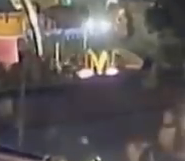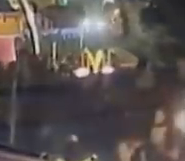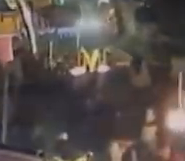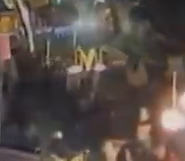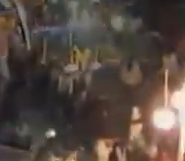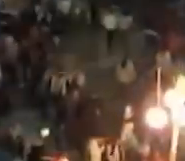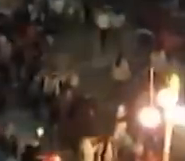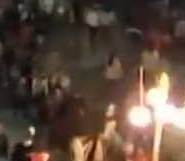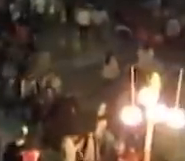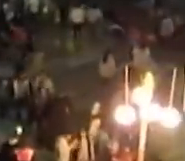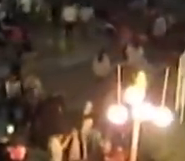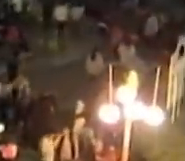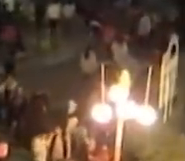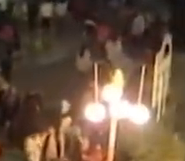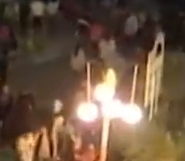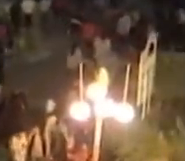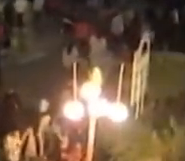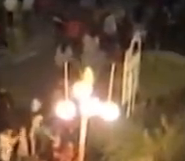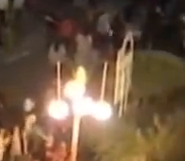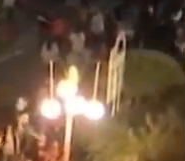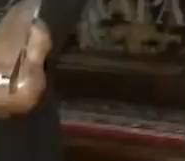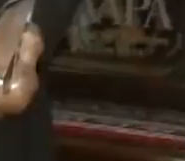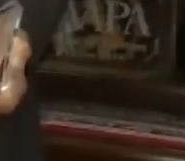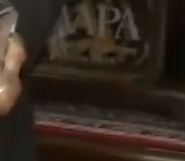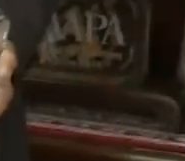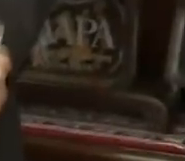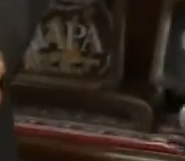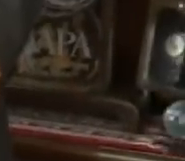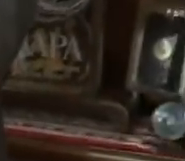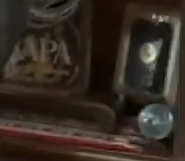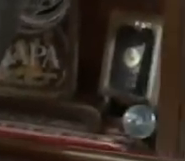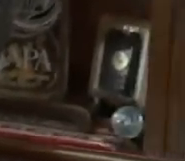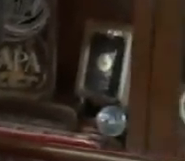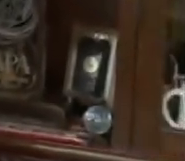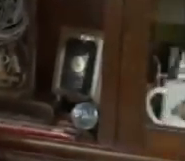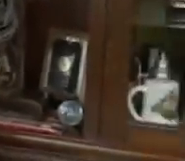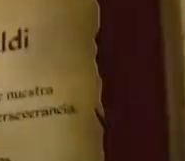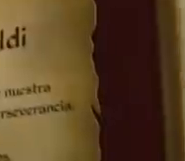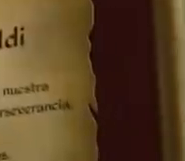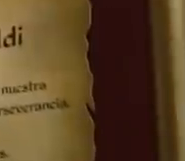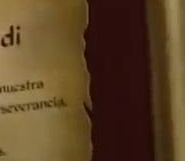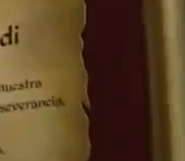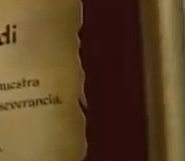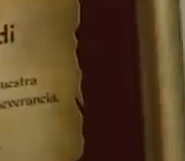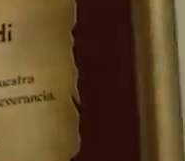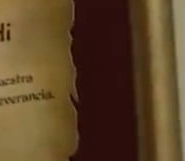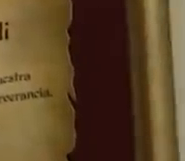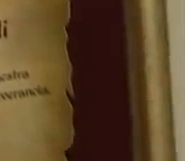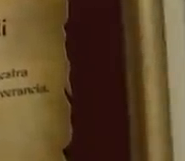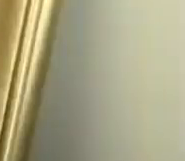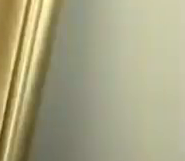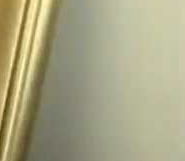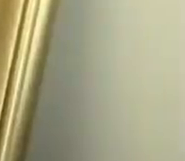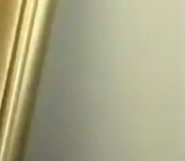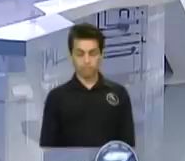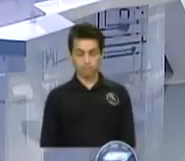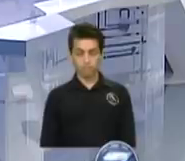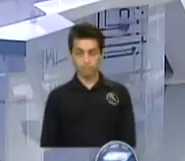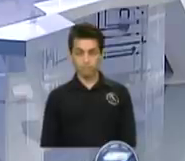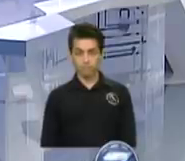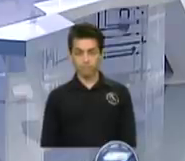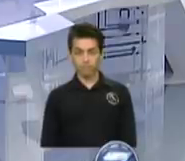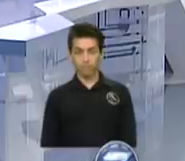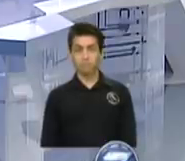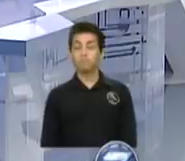un sueño realidad están unidos al nombre de Ricardo Castillo Sinibaldi, quien por 50 años consecutivos...